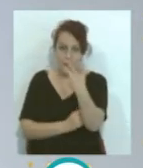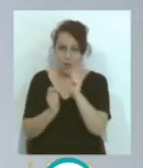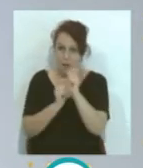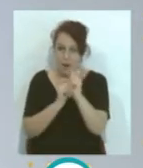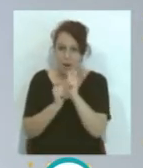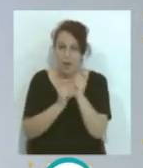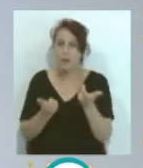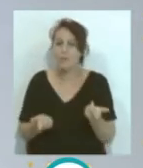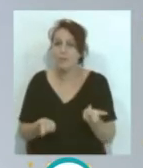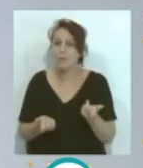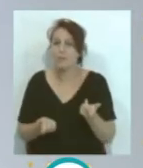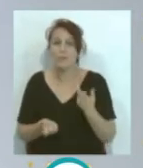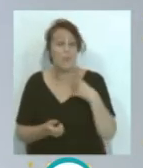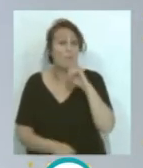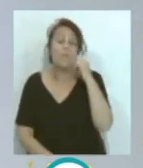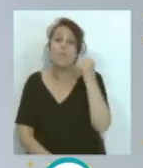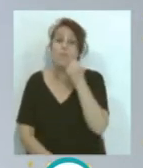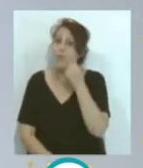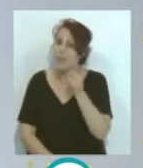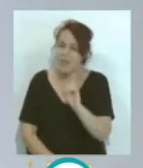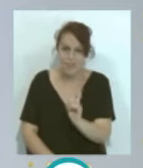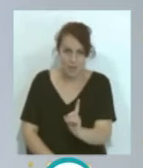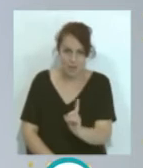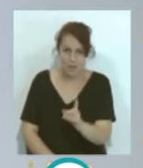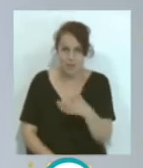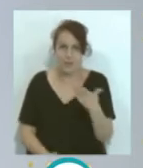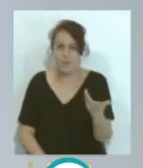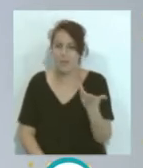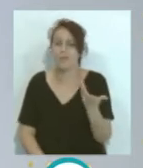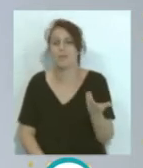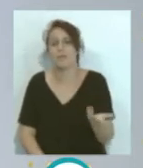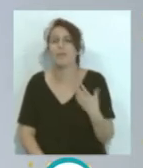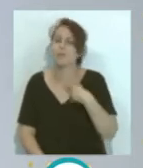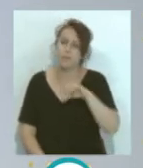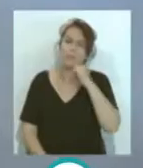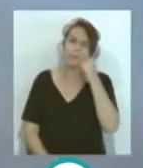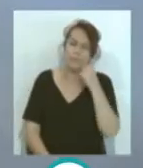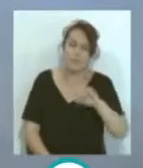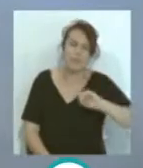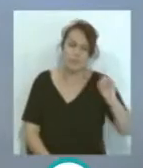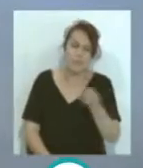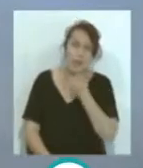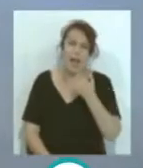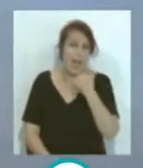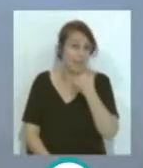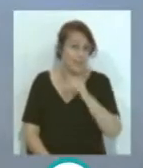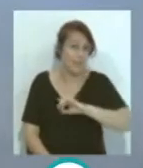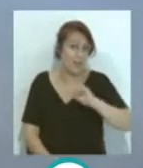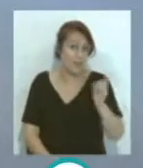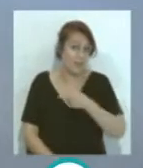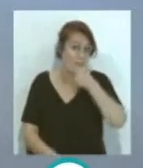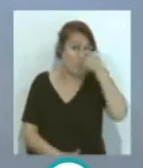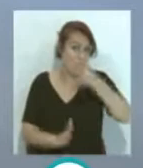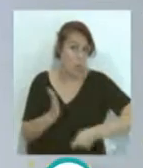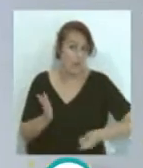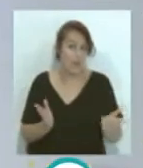prensa... ...eh... ...y no se queja... ...no se queja tanto... ...y se tiene que... ...se quejó y lo mandaron... ...casi por poco... ...la mandaron a la